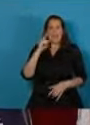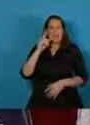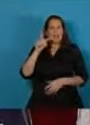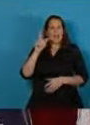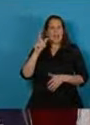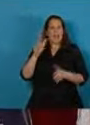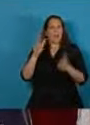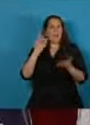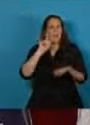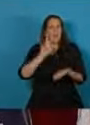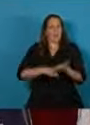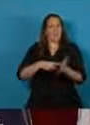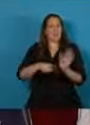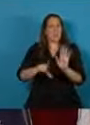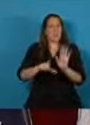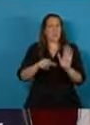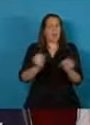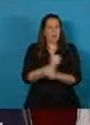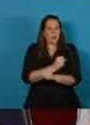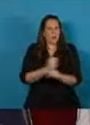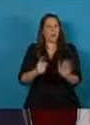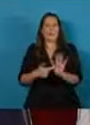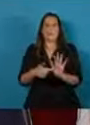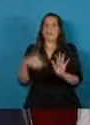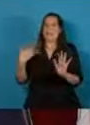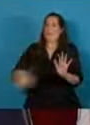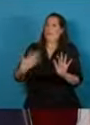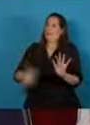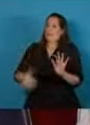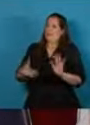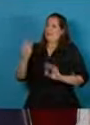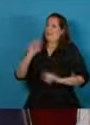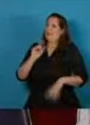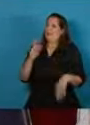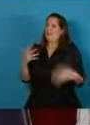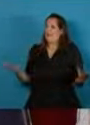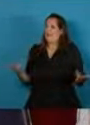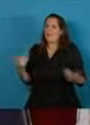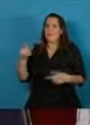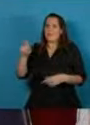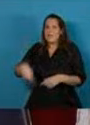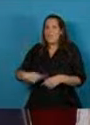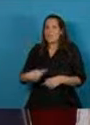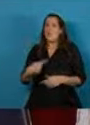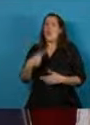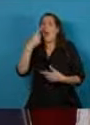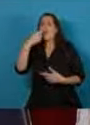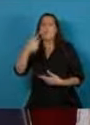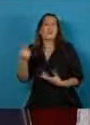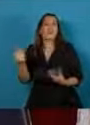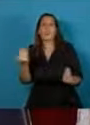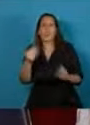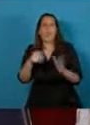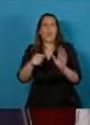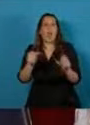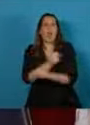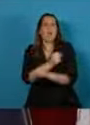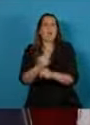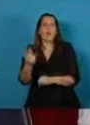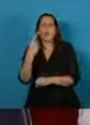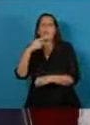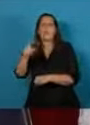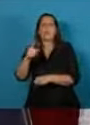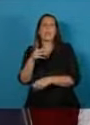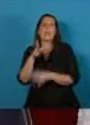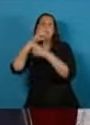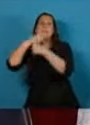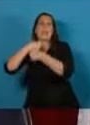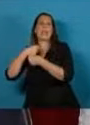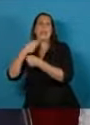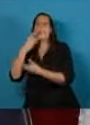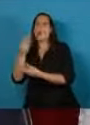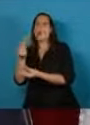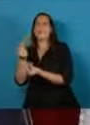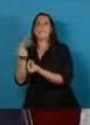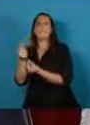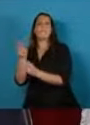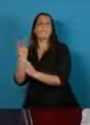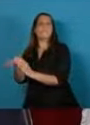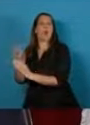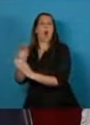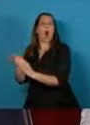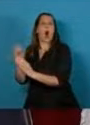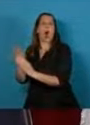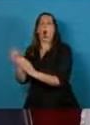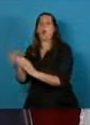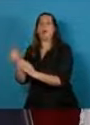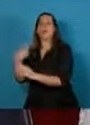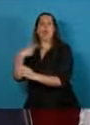anterior promovió y que significó consagrar el secreto para el empleo de los fondos reservados por parte de los